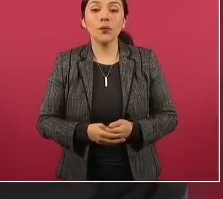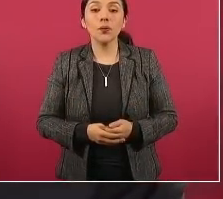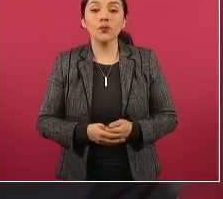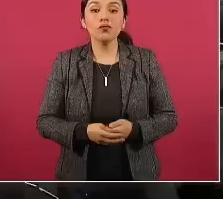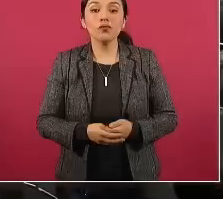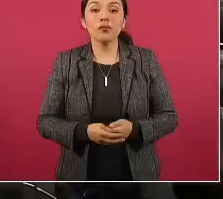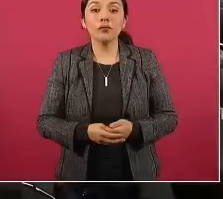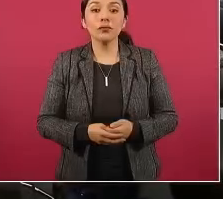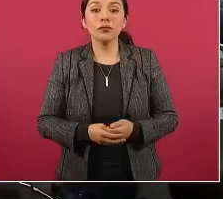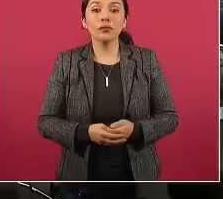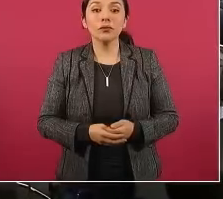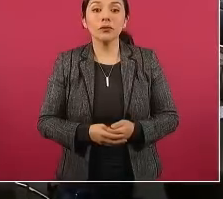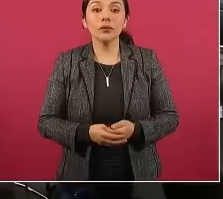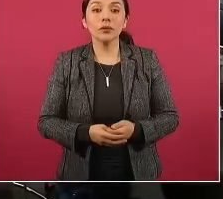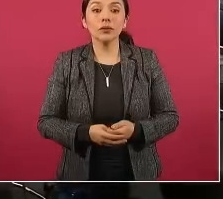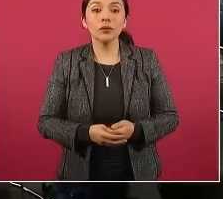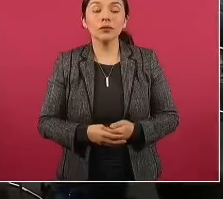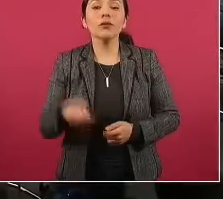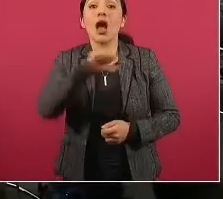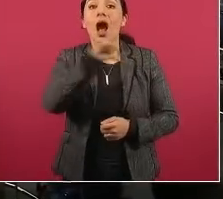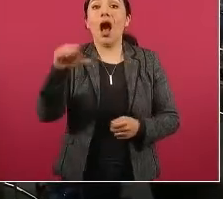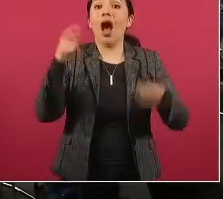es una ofensa es un